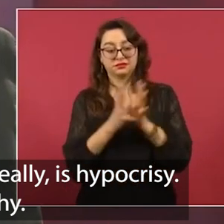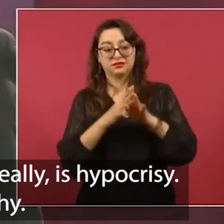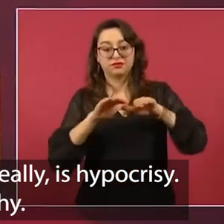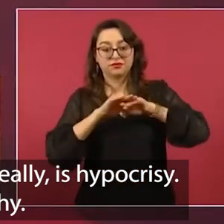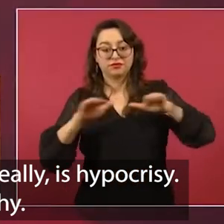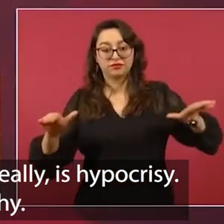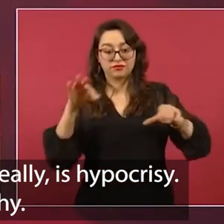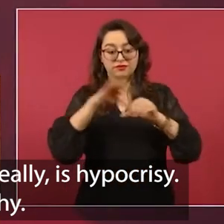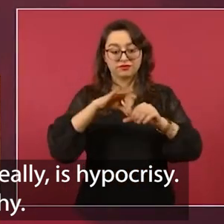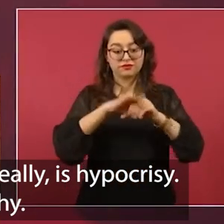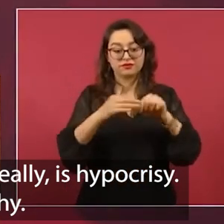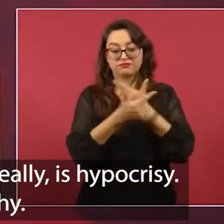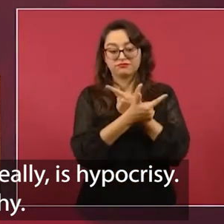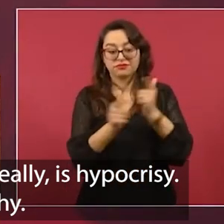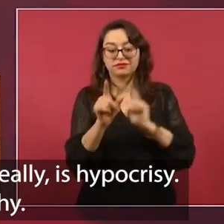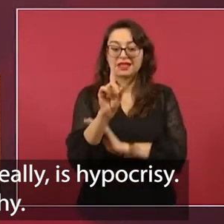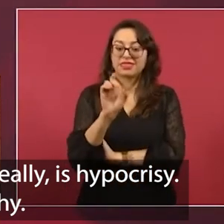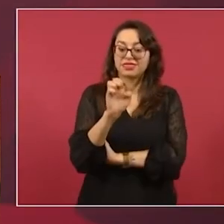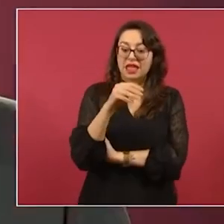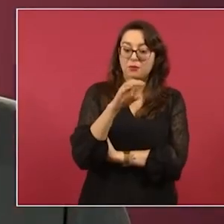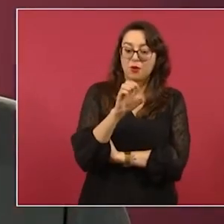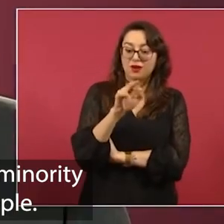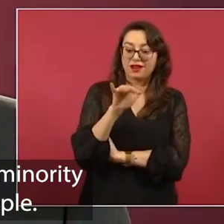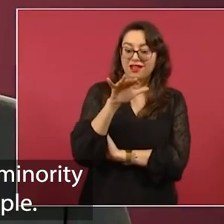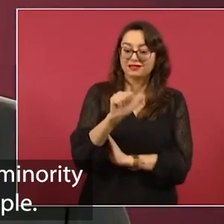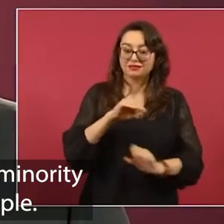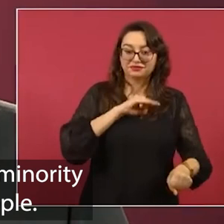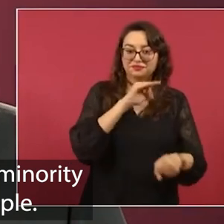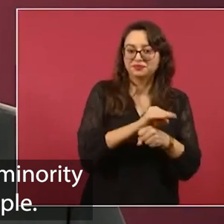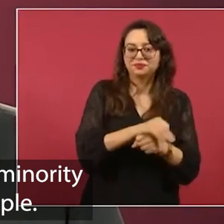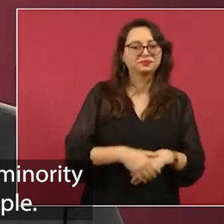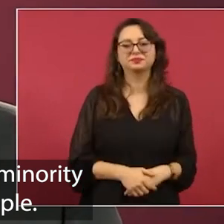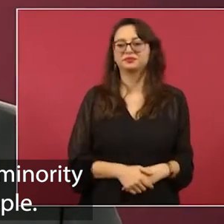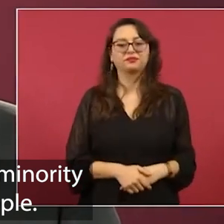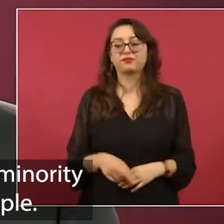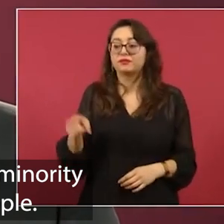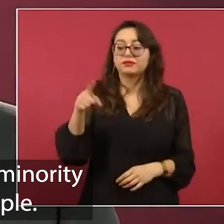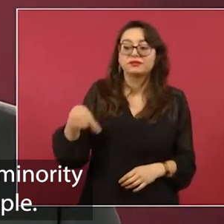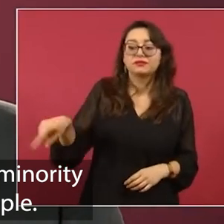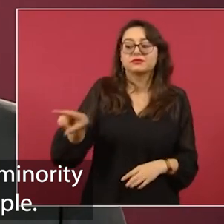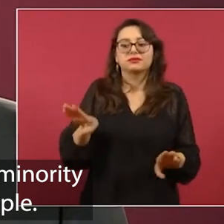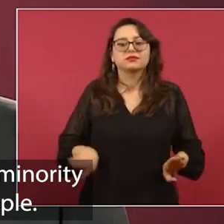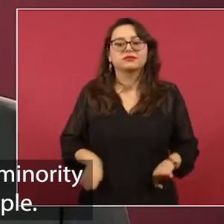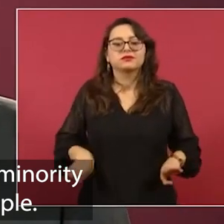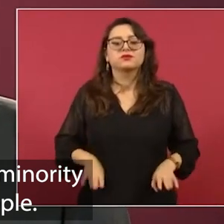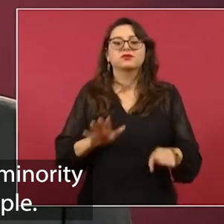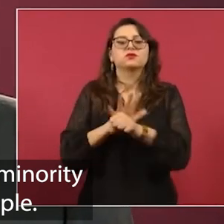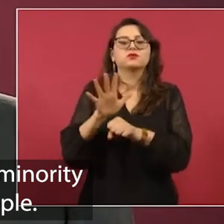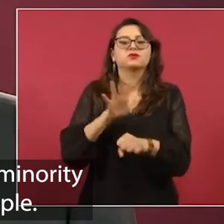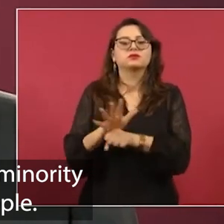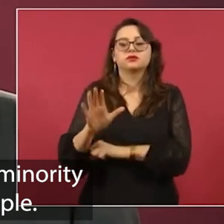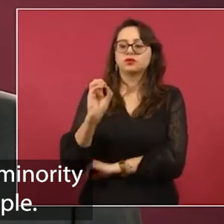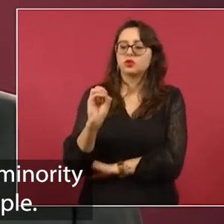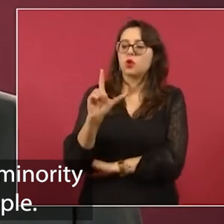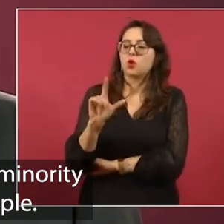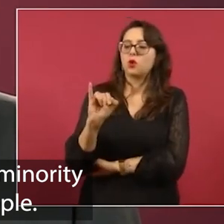la oligarquía. Ellos quisieran que se gobernara para